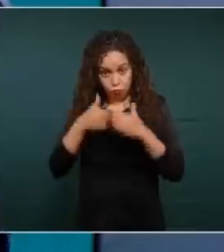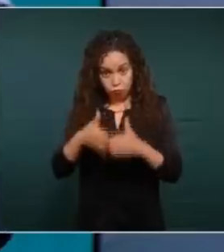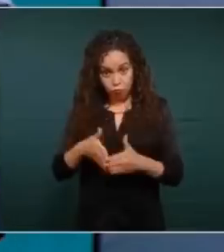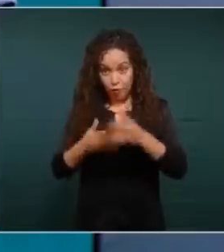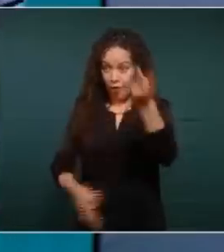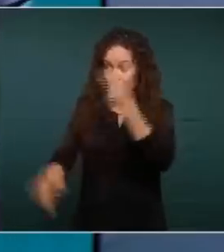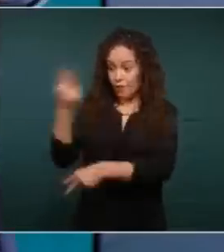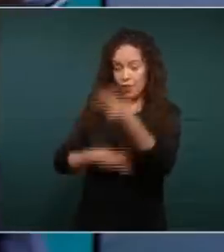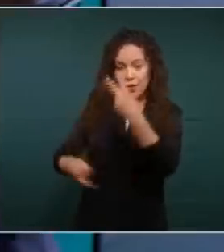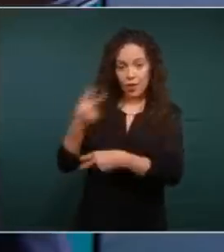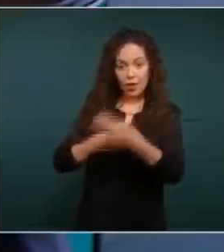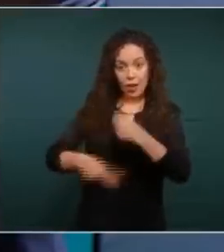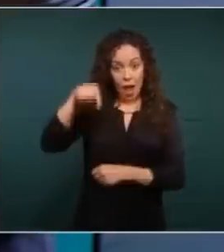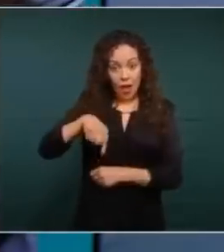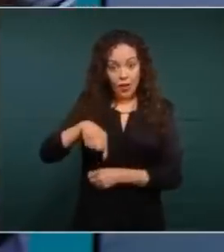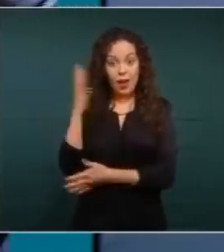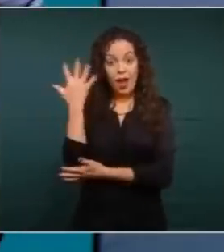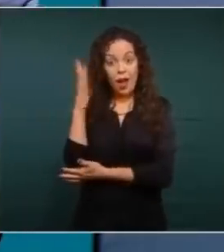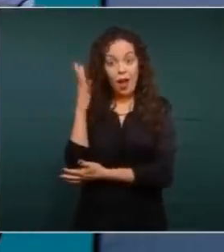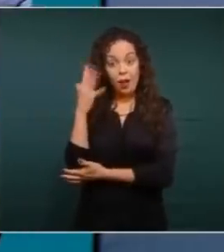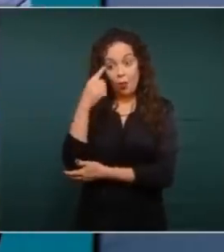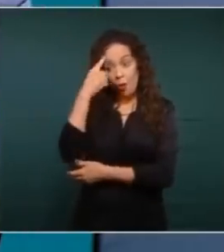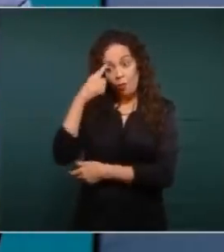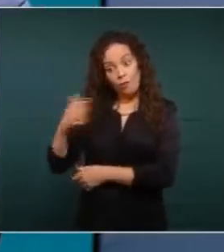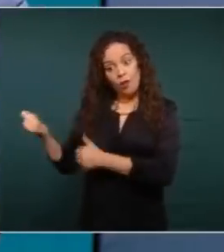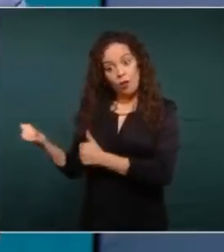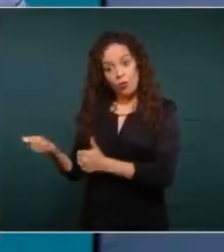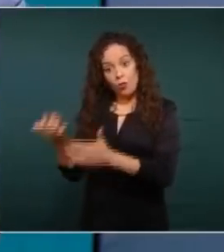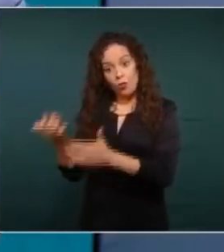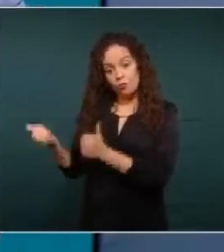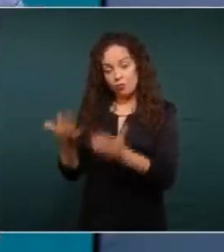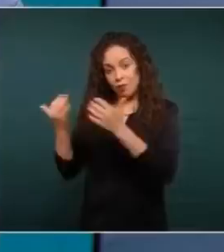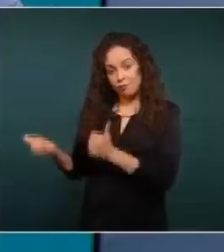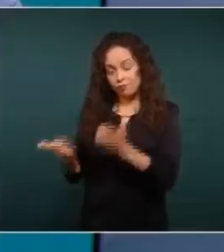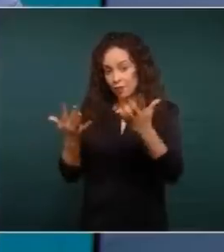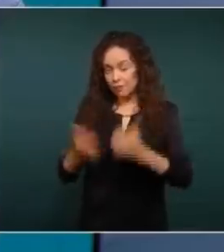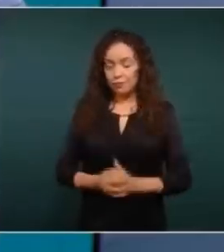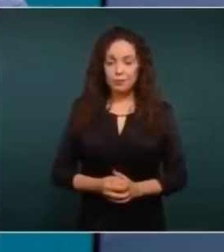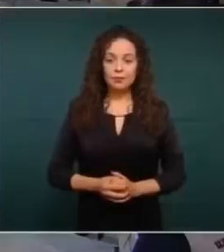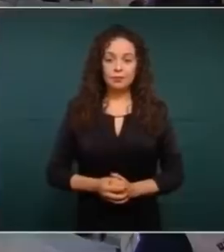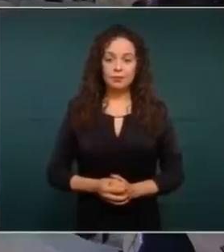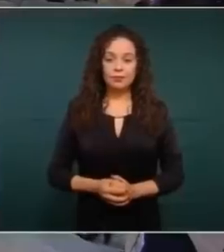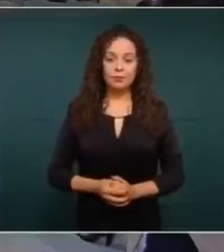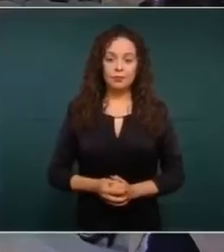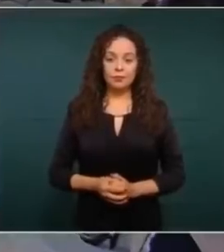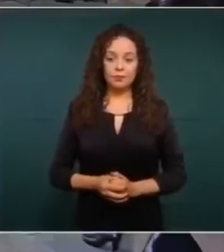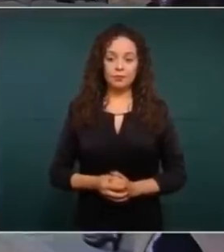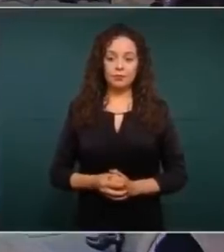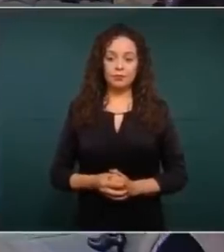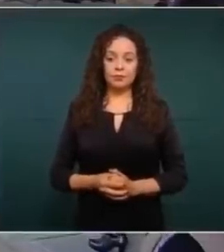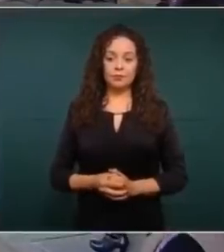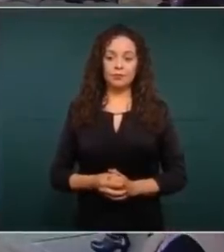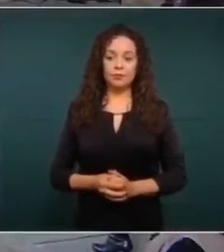árbol y no vinieran vacíos,